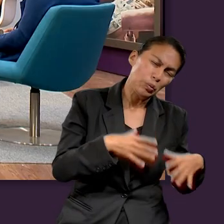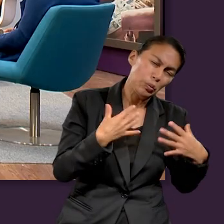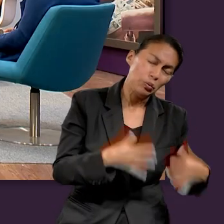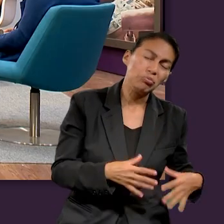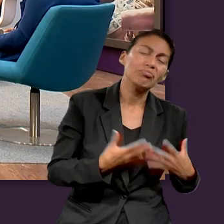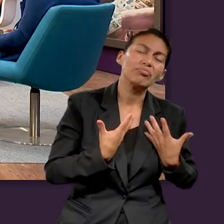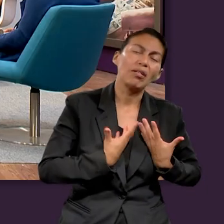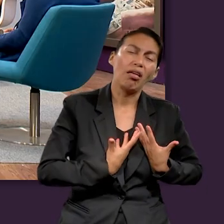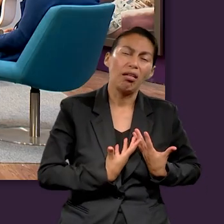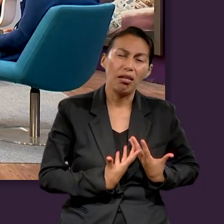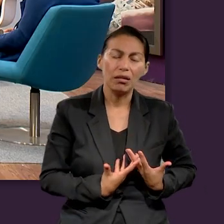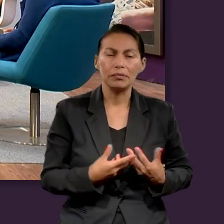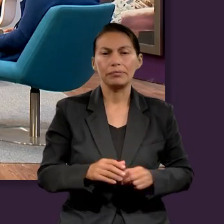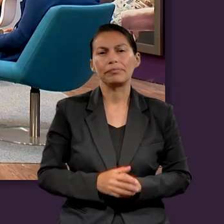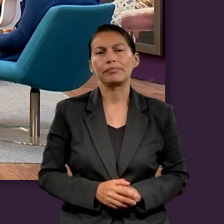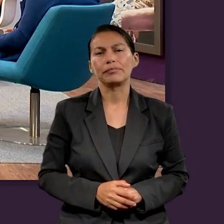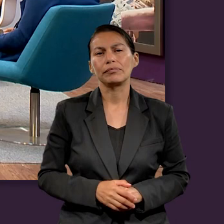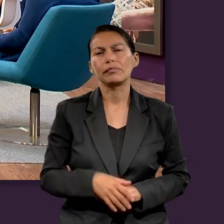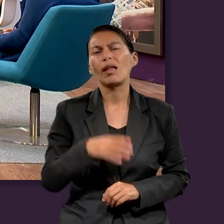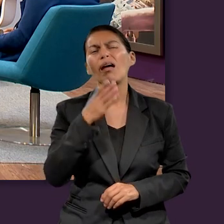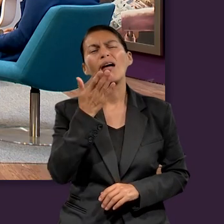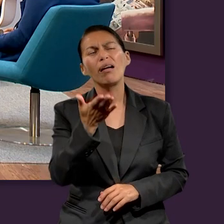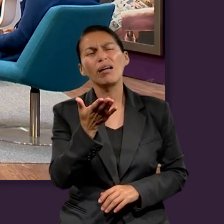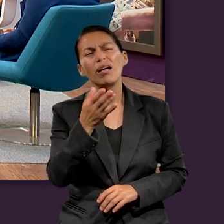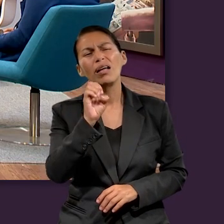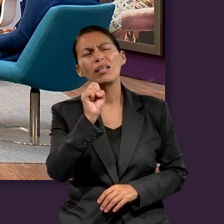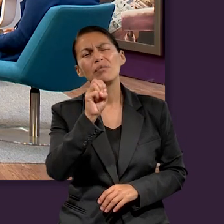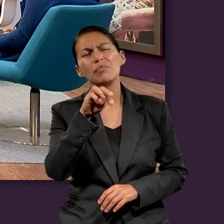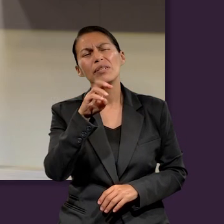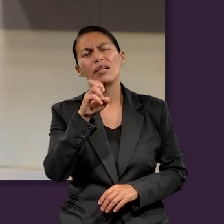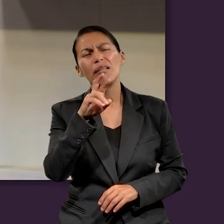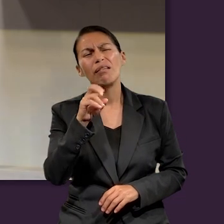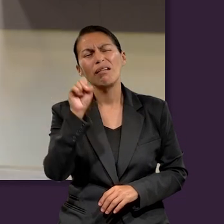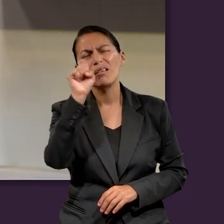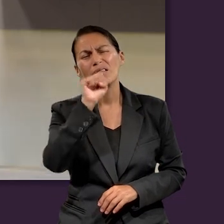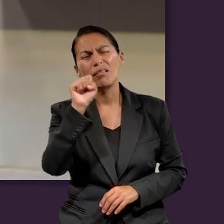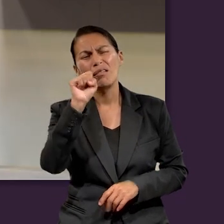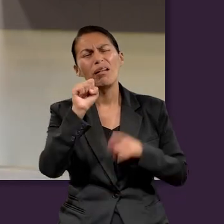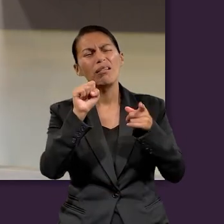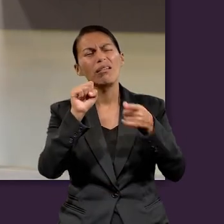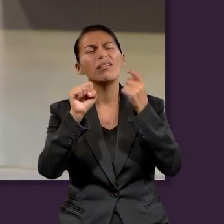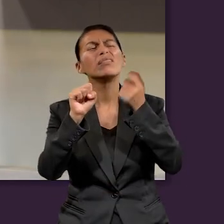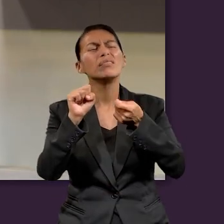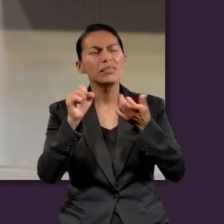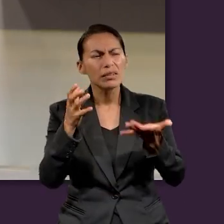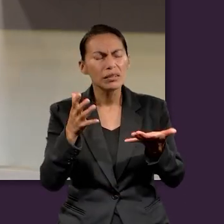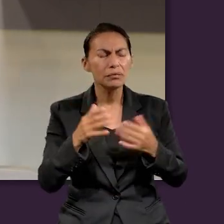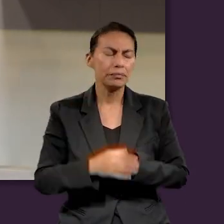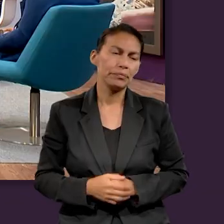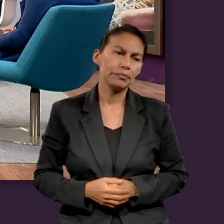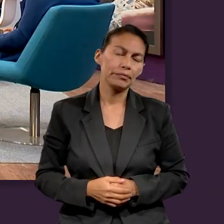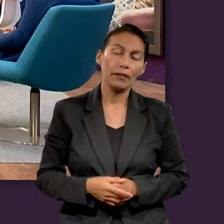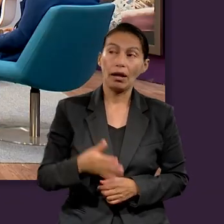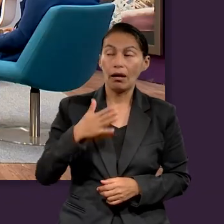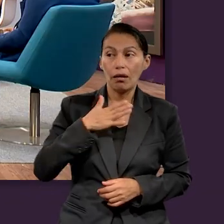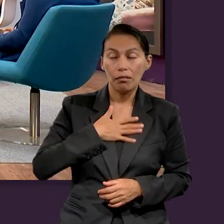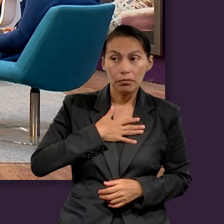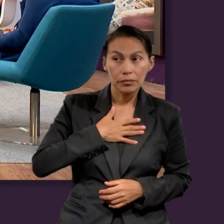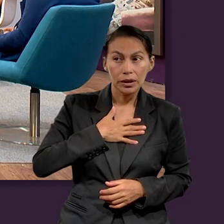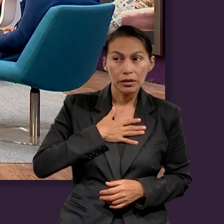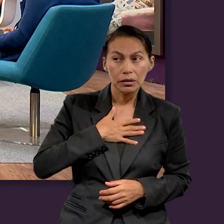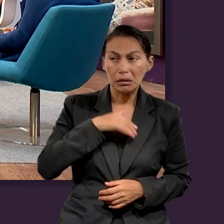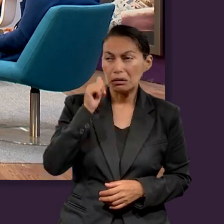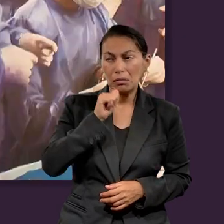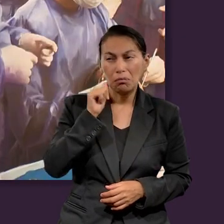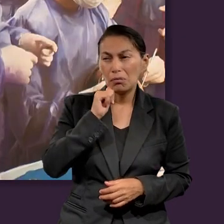Entonces, ¿qué representa el sábado para ti, Esmeralda? Para mí,